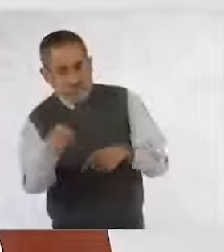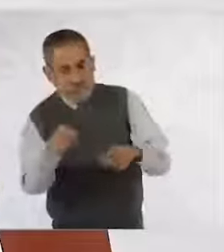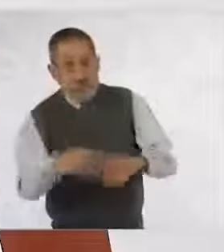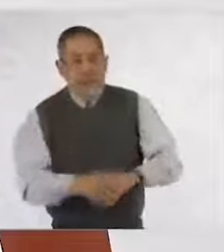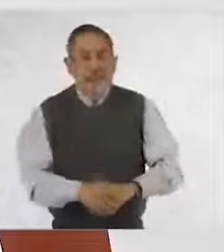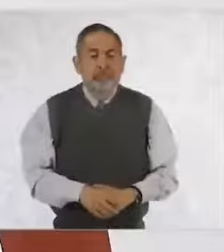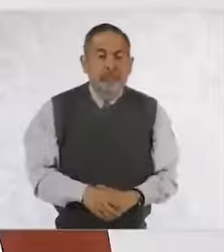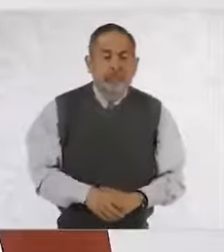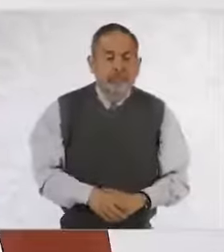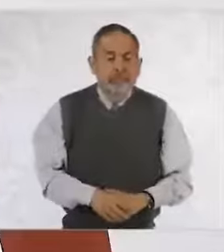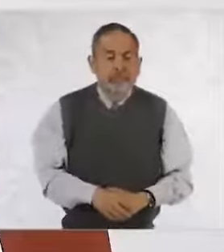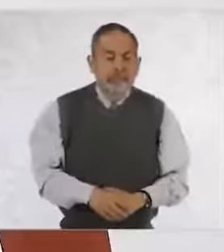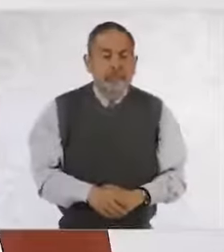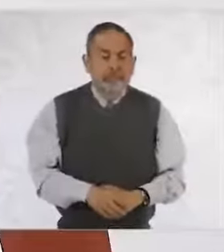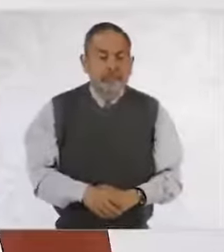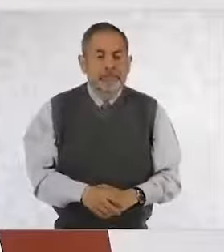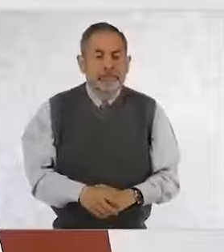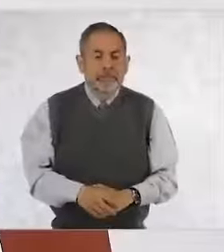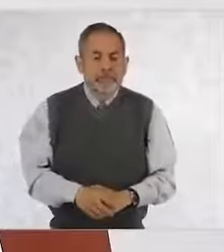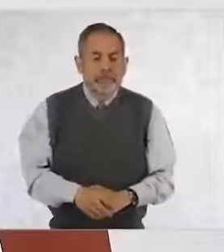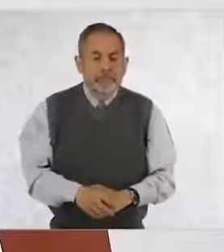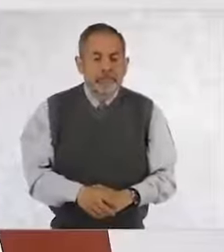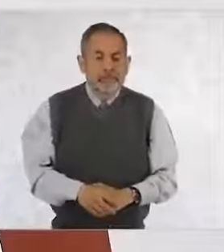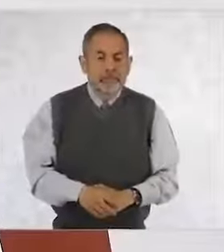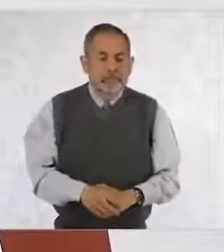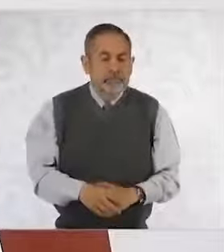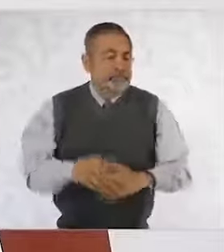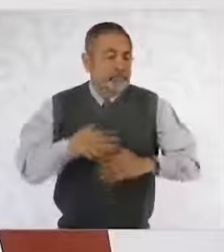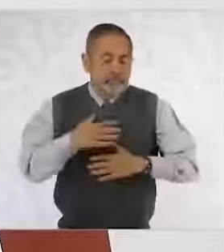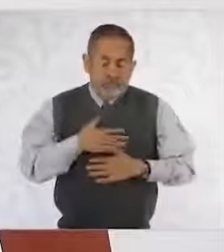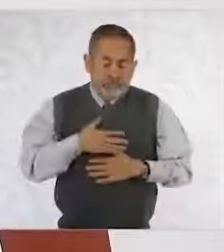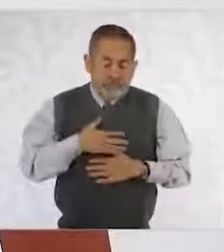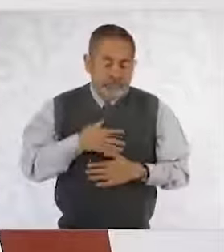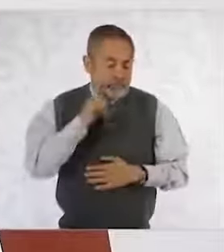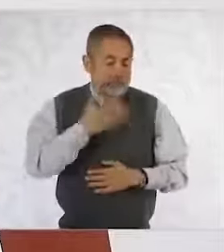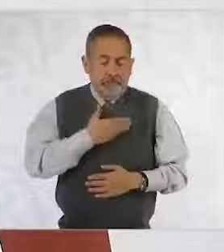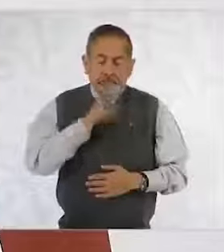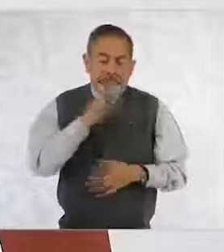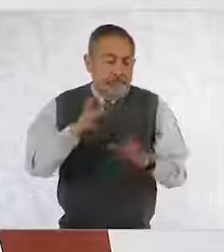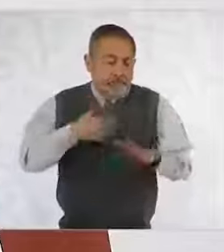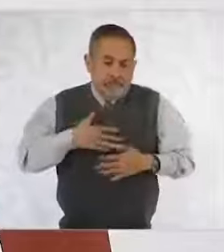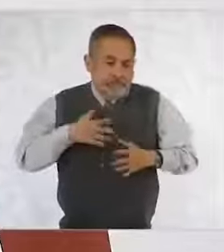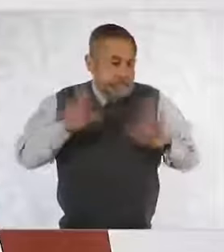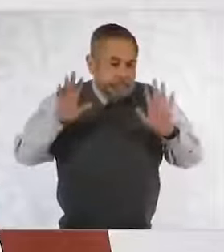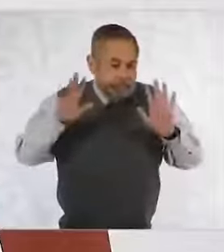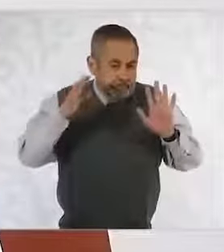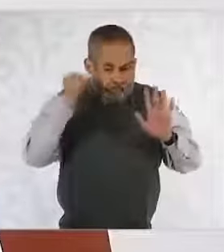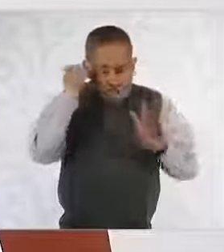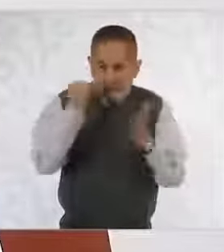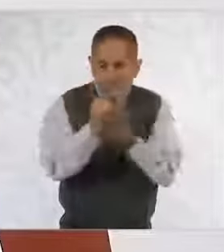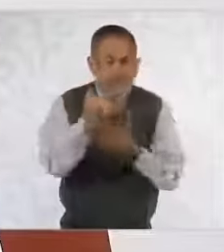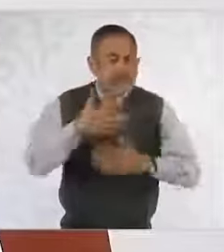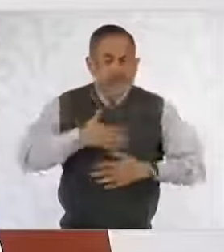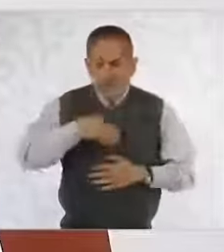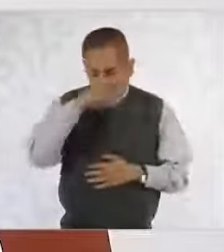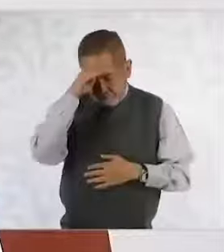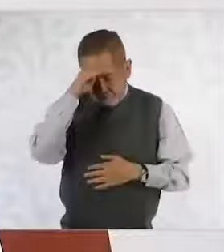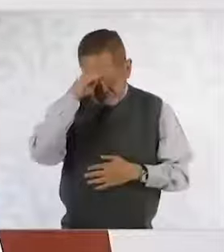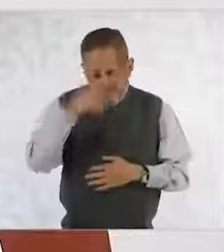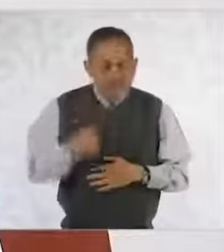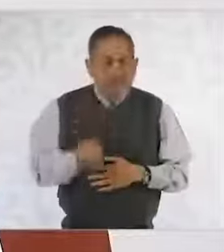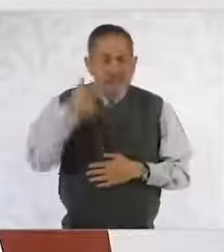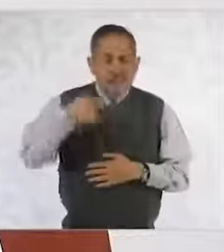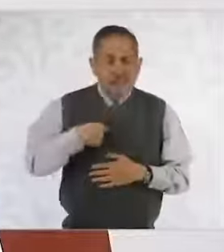Pues es una decisión de él. Yo siempre he pensado que nosotros debemos ser un